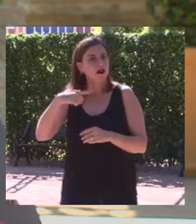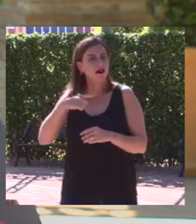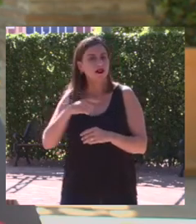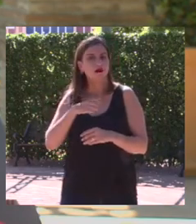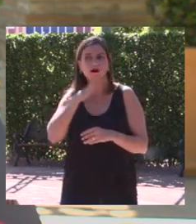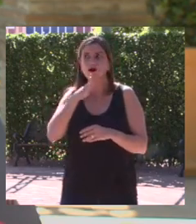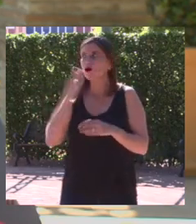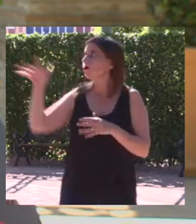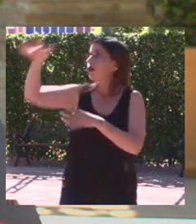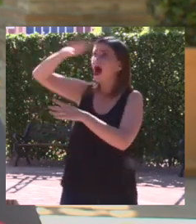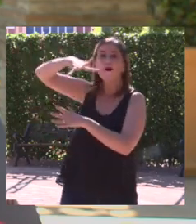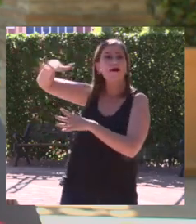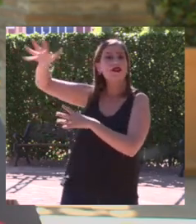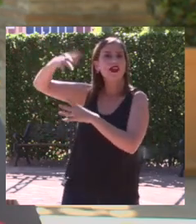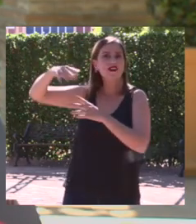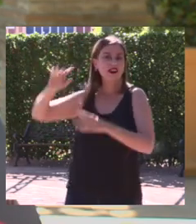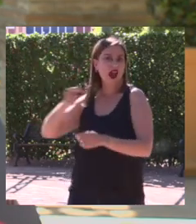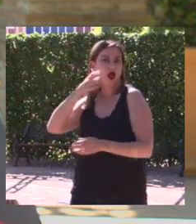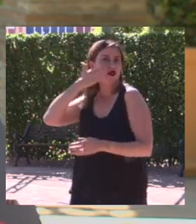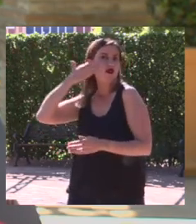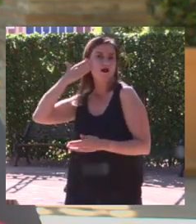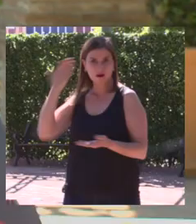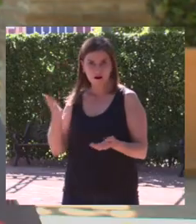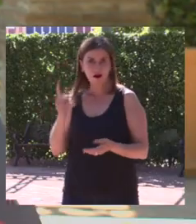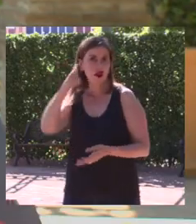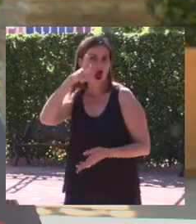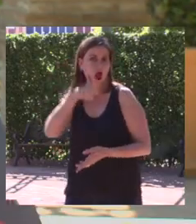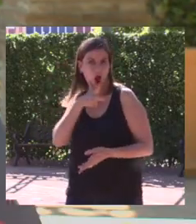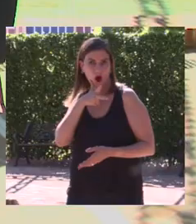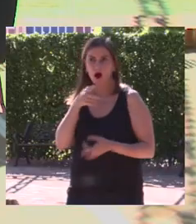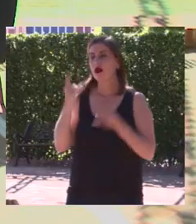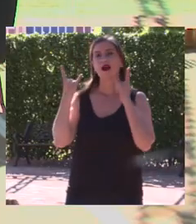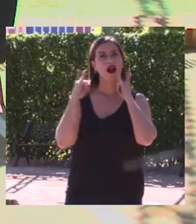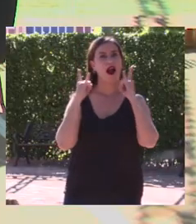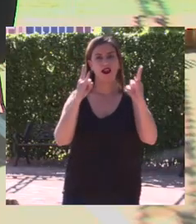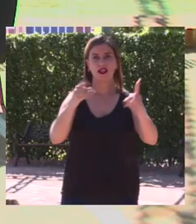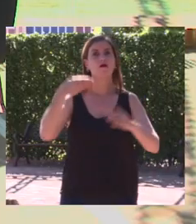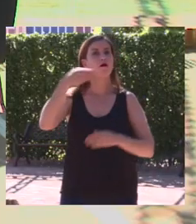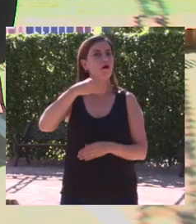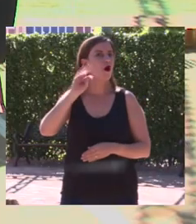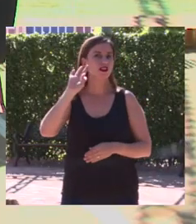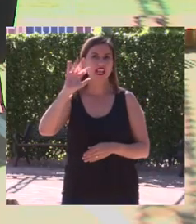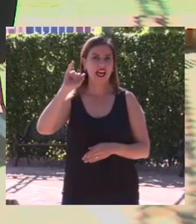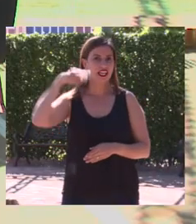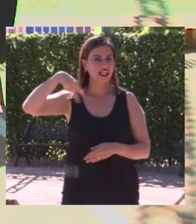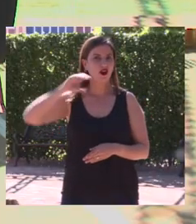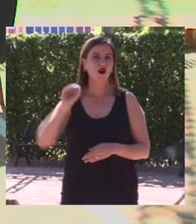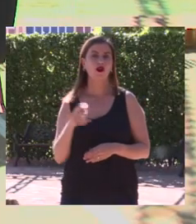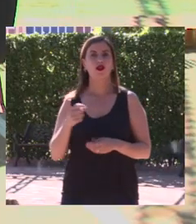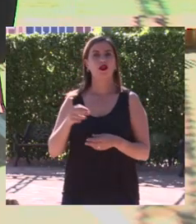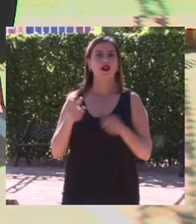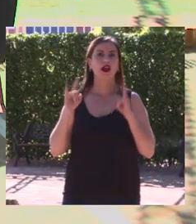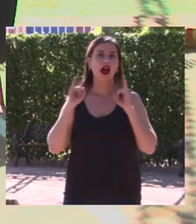en este entorno privilegiado, este precioso Jardín Botánico de la Universidad de Málaga, sino también